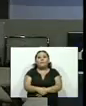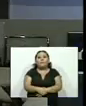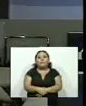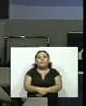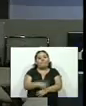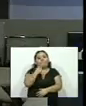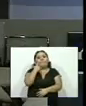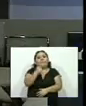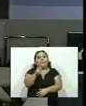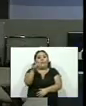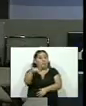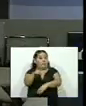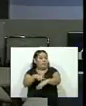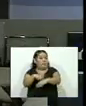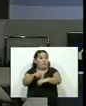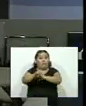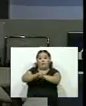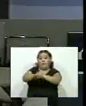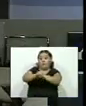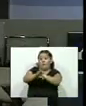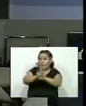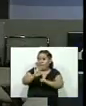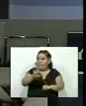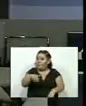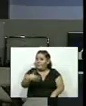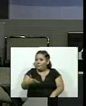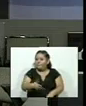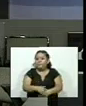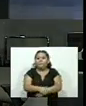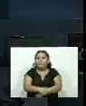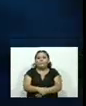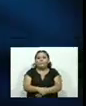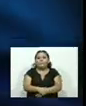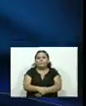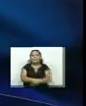nos iremos a una pausa comercial ya regresamos